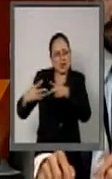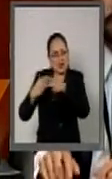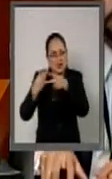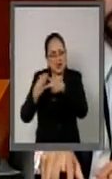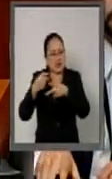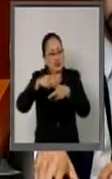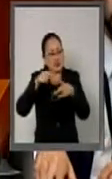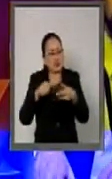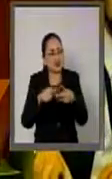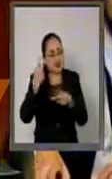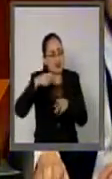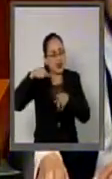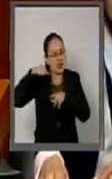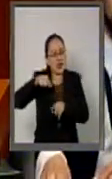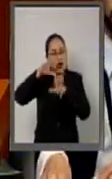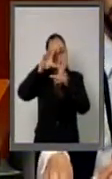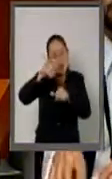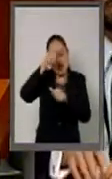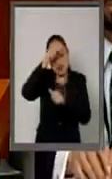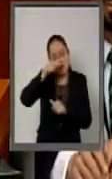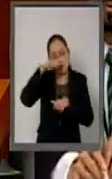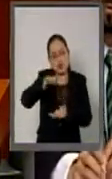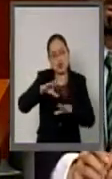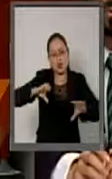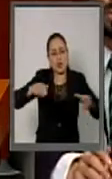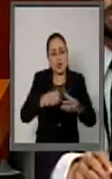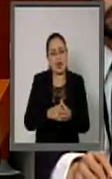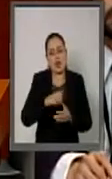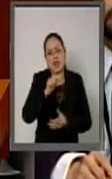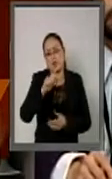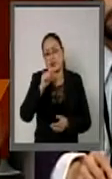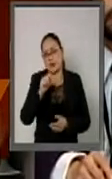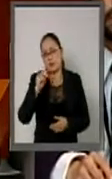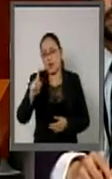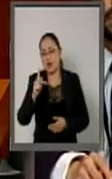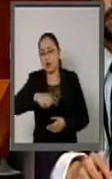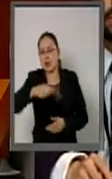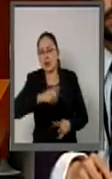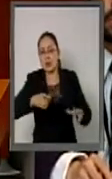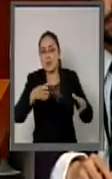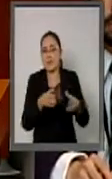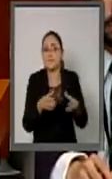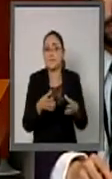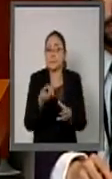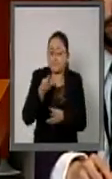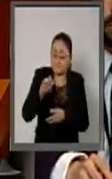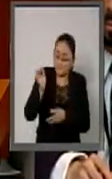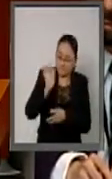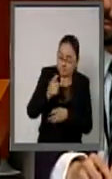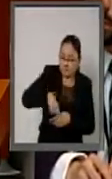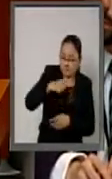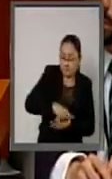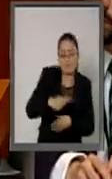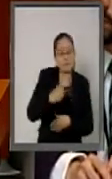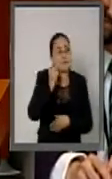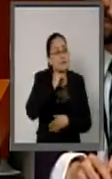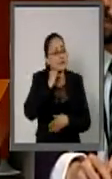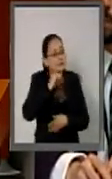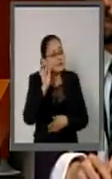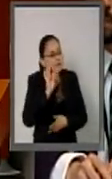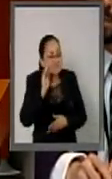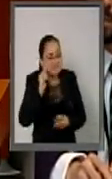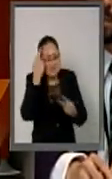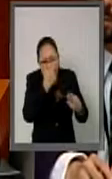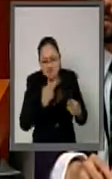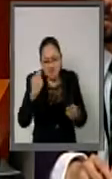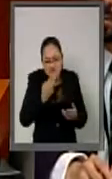acuerdo marco de la Alianza del Pacífico, que estamos seguros que serán bien recibidos por el Senado de